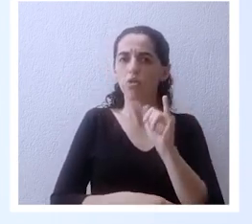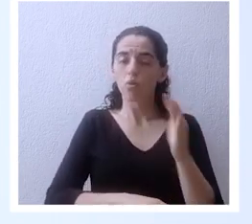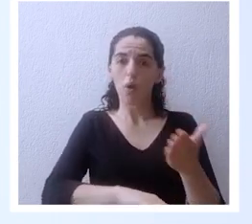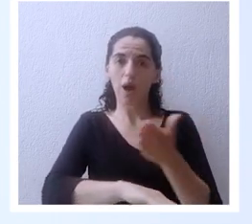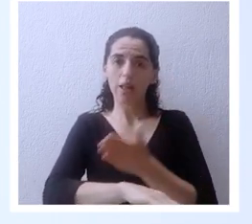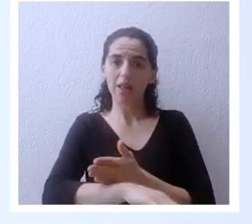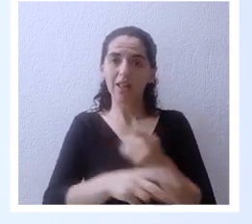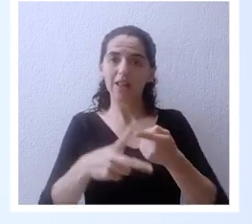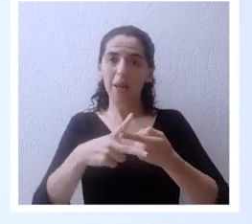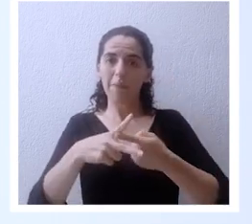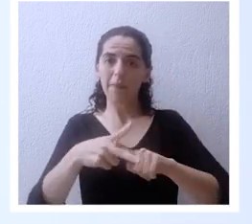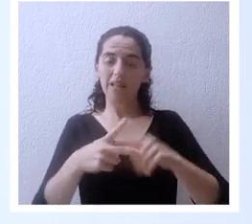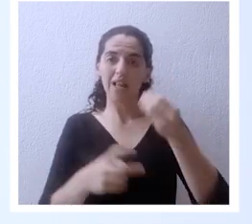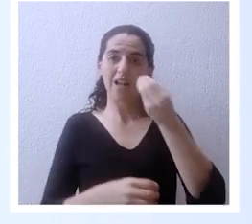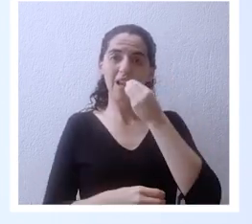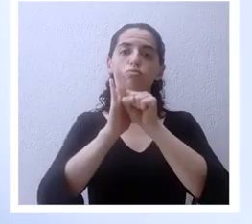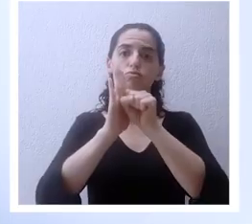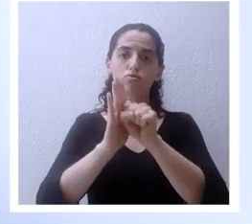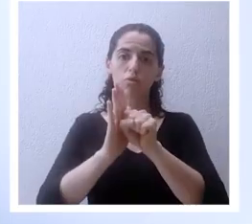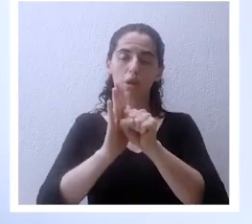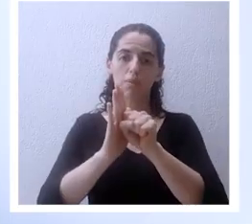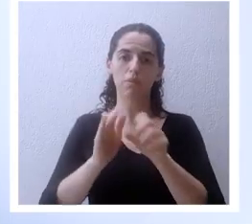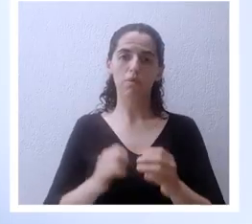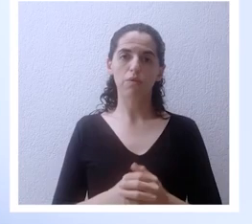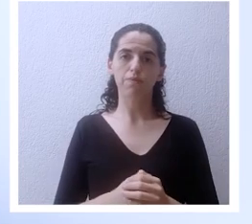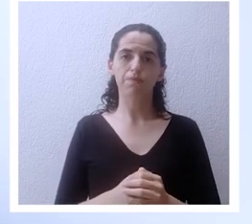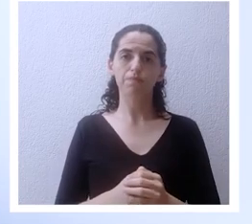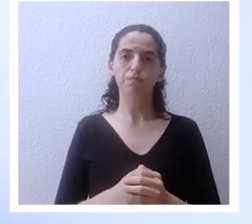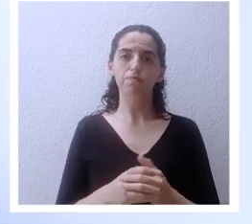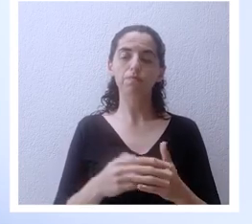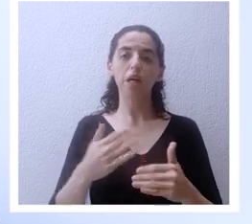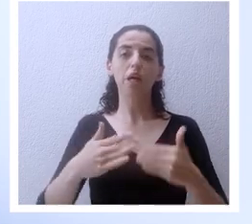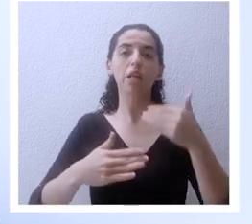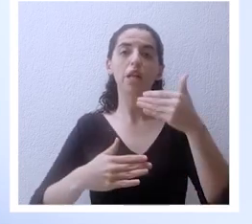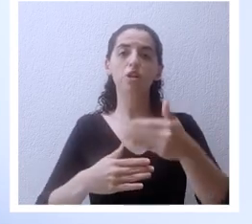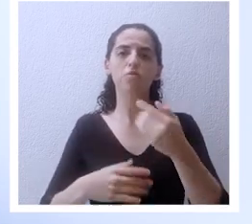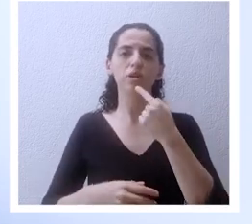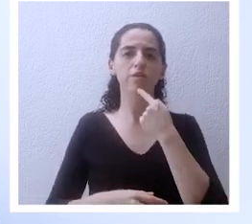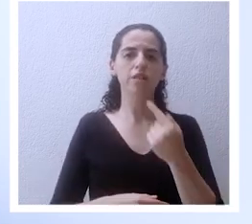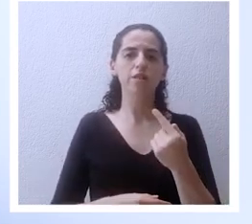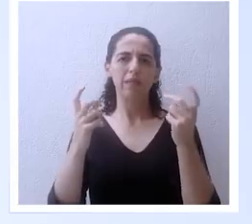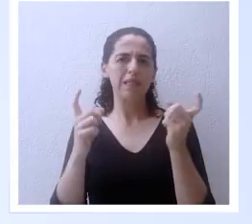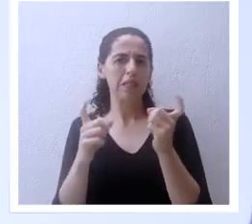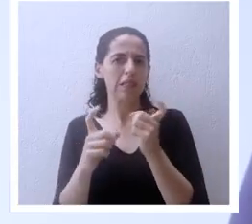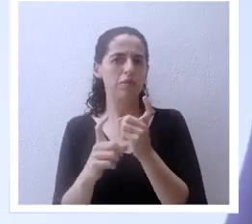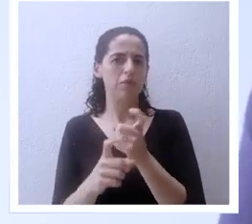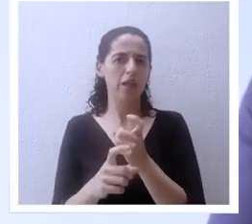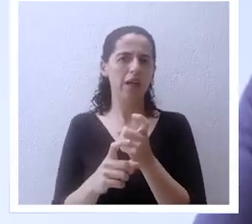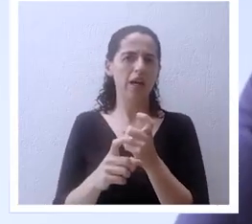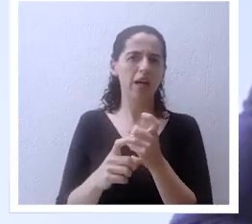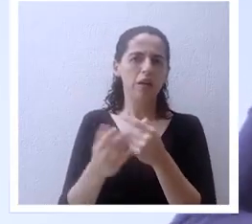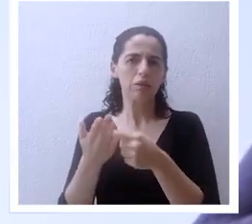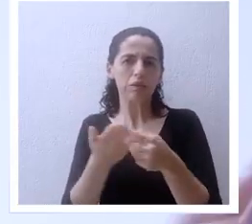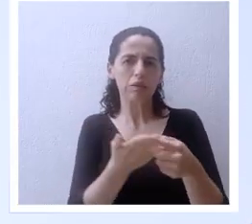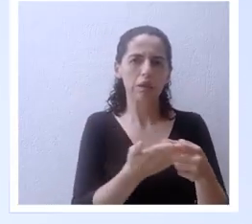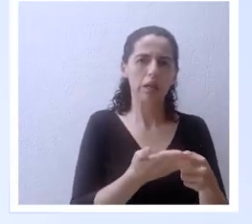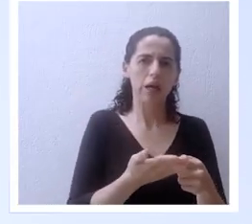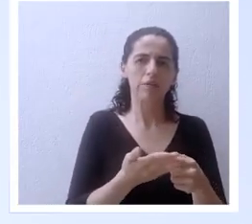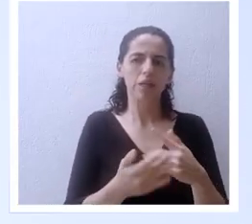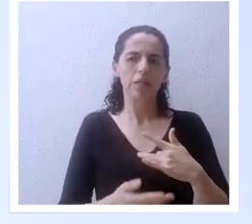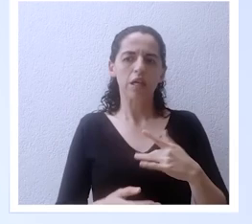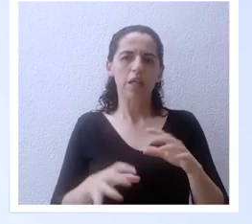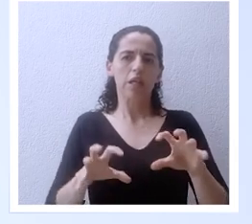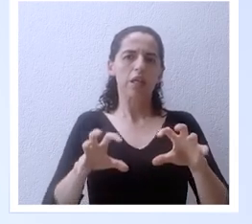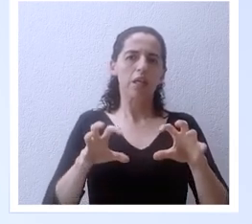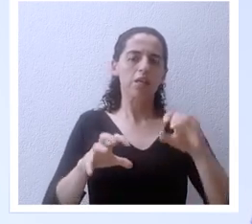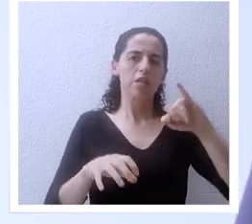de empezar aquella cena Jesús les daba los pies y después de todo esto Él dice alguien de ustedes me va a entregar, el ambiente se tensa, Judas se